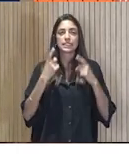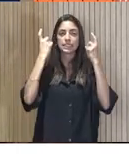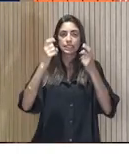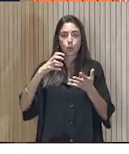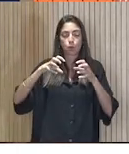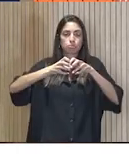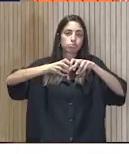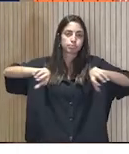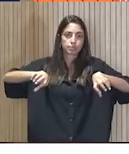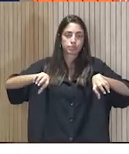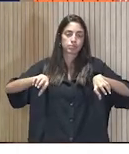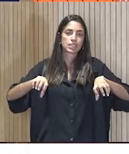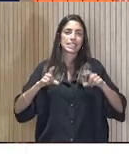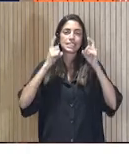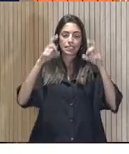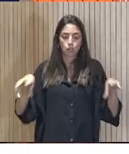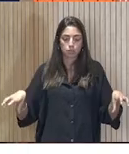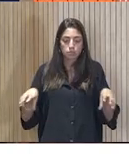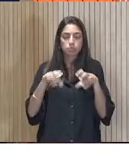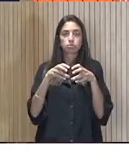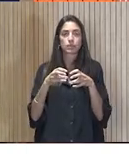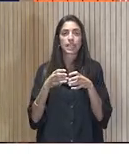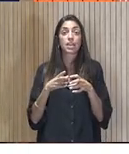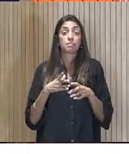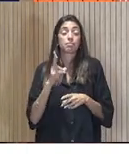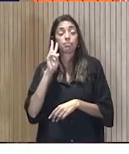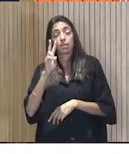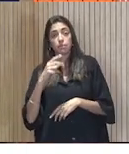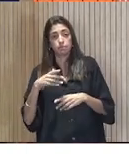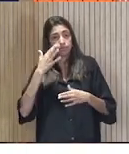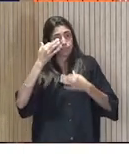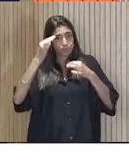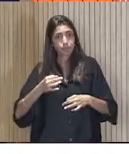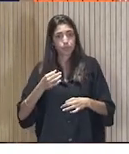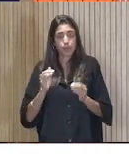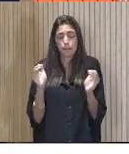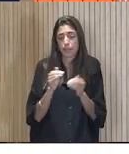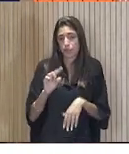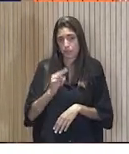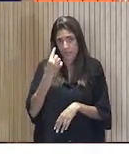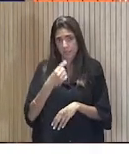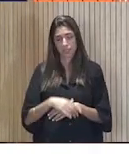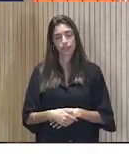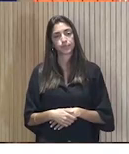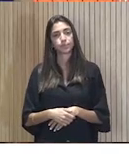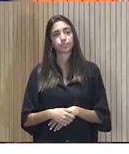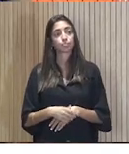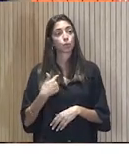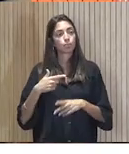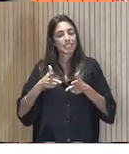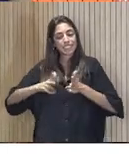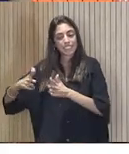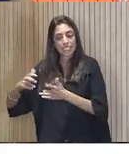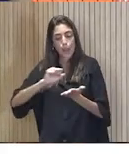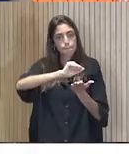mucho las cosas y fijarnos en la realidad más pequeña. A lo mejor eso también tomo nota. Ahora, tengo dos sillas vacías aquí